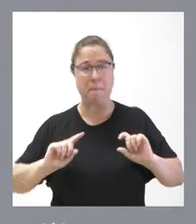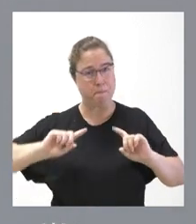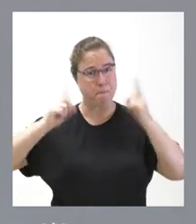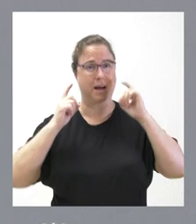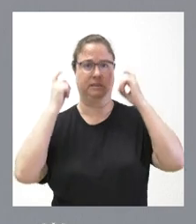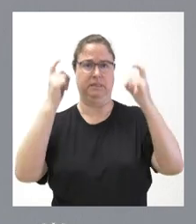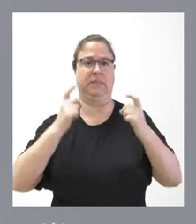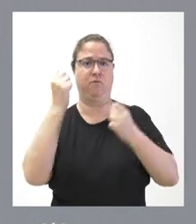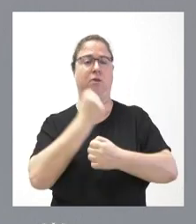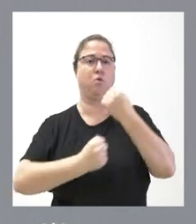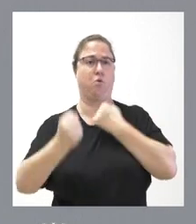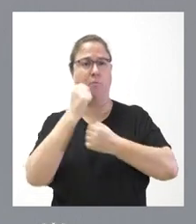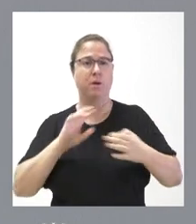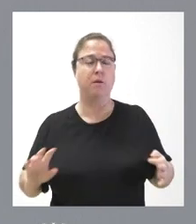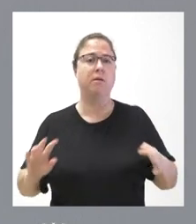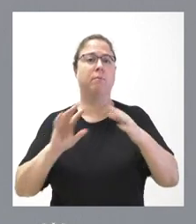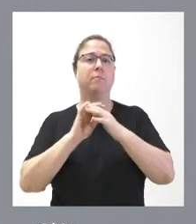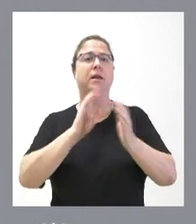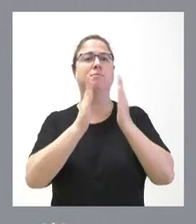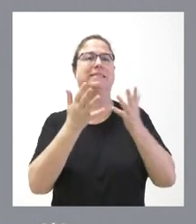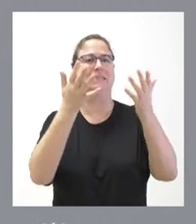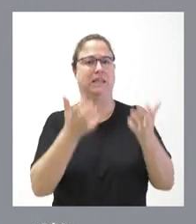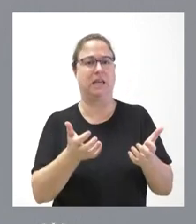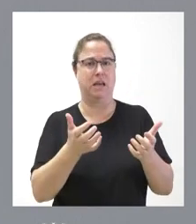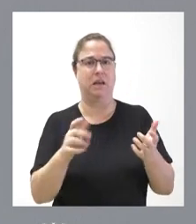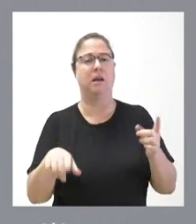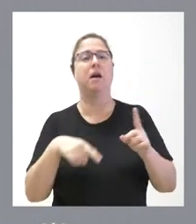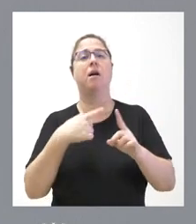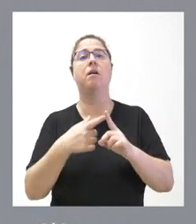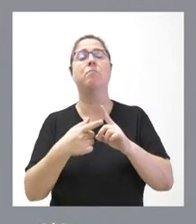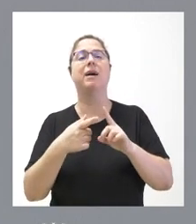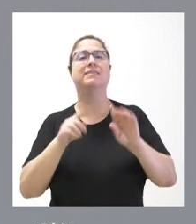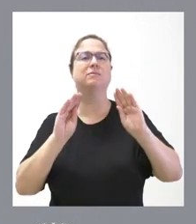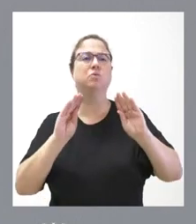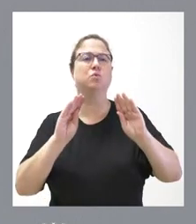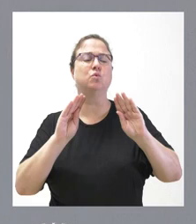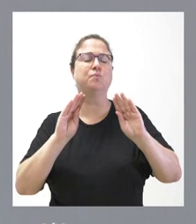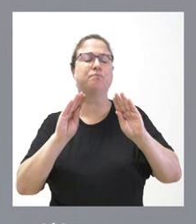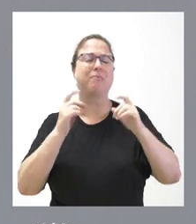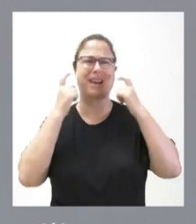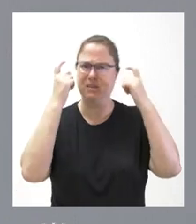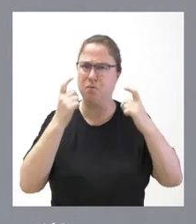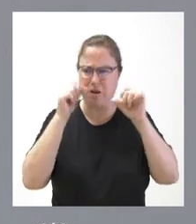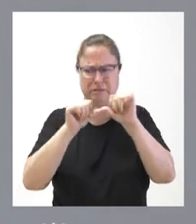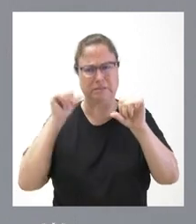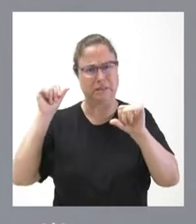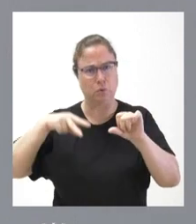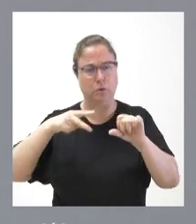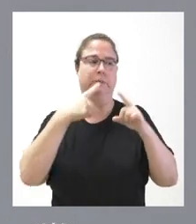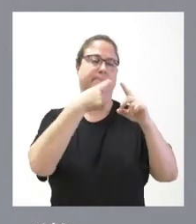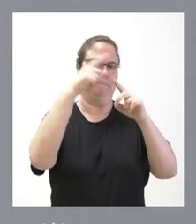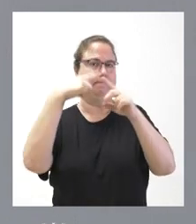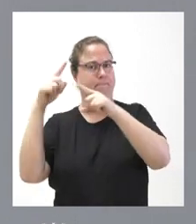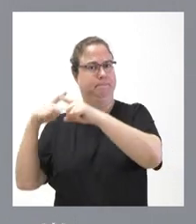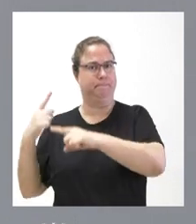económico en relación con el tratamiento de la sequía y más esfuerzo que el que hemos hecho nunca. El esfuerzo ha sido muy diverso y yo